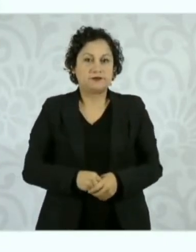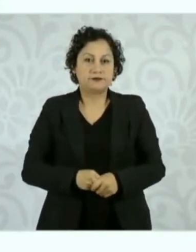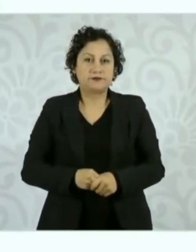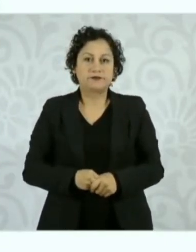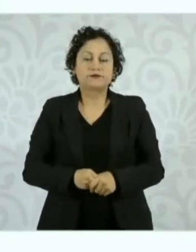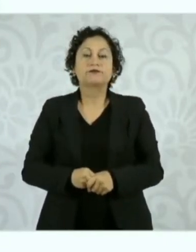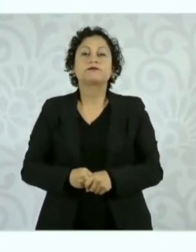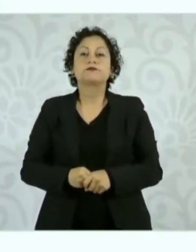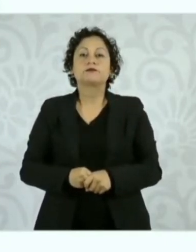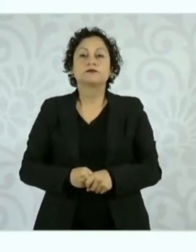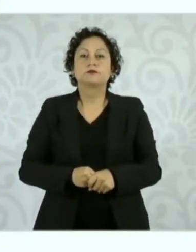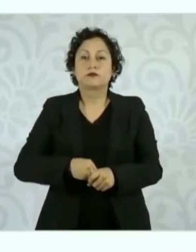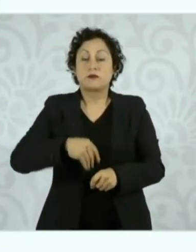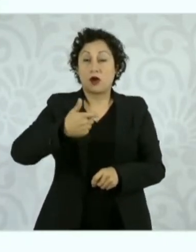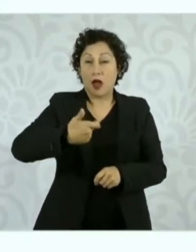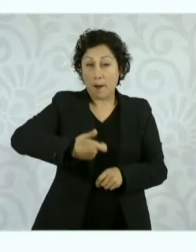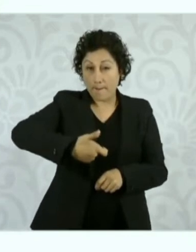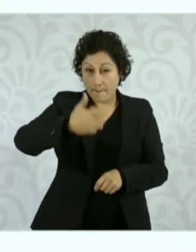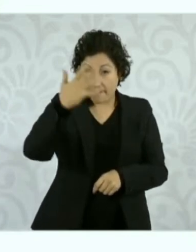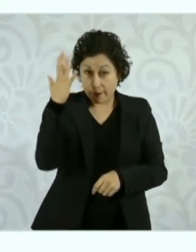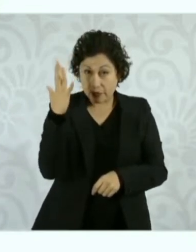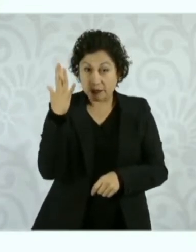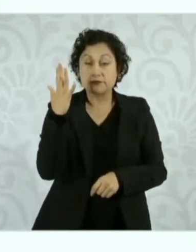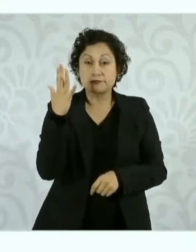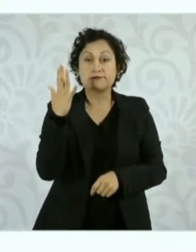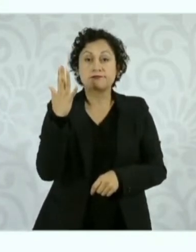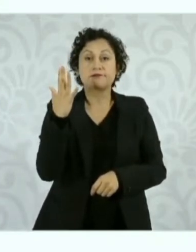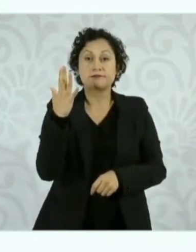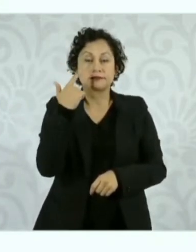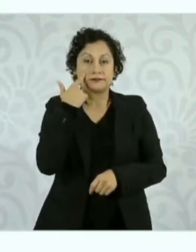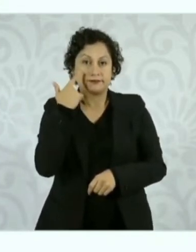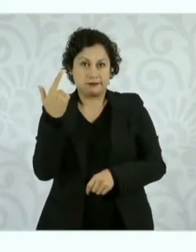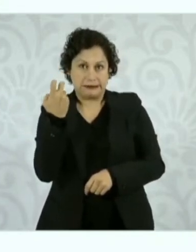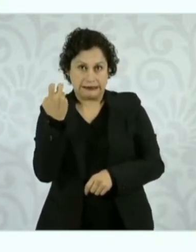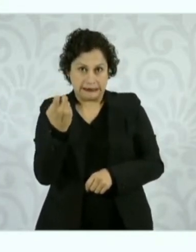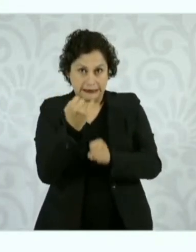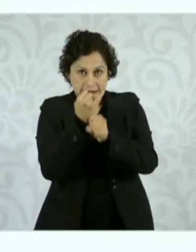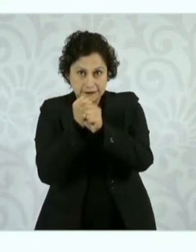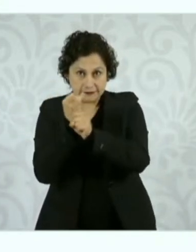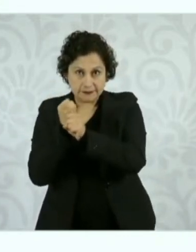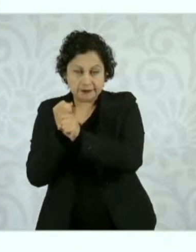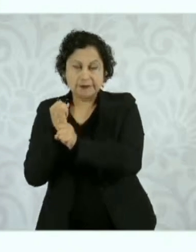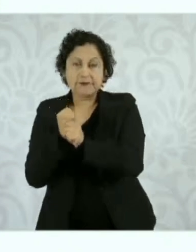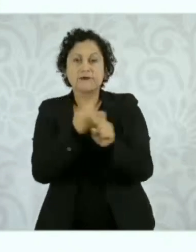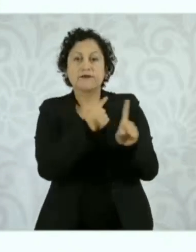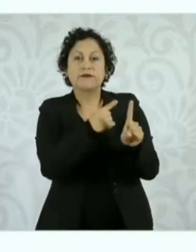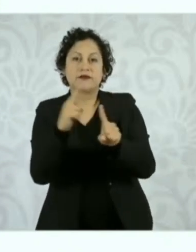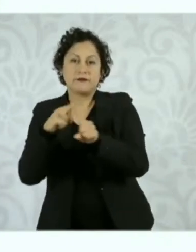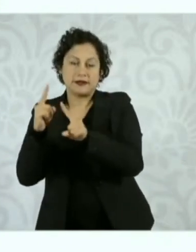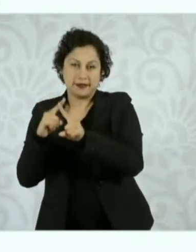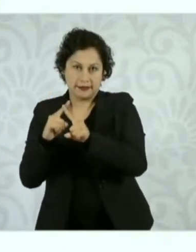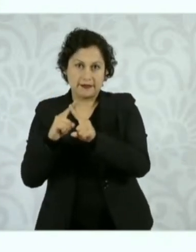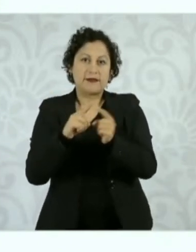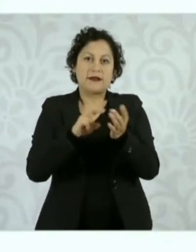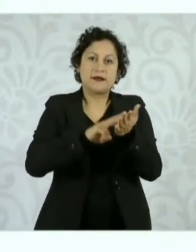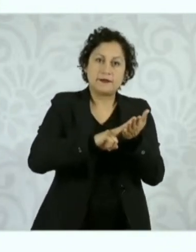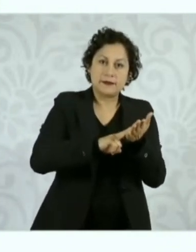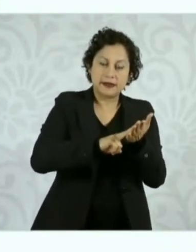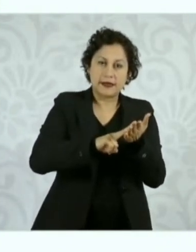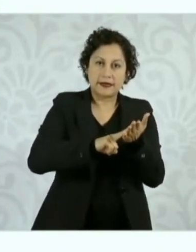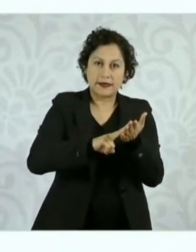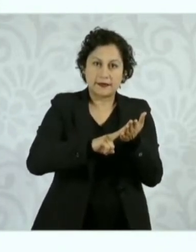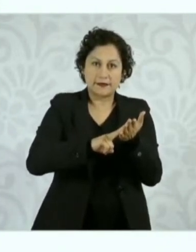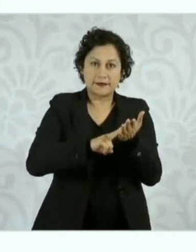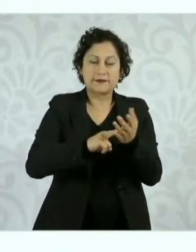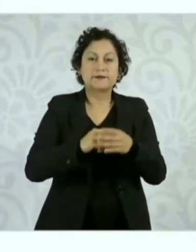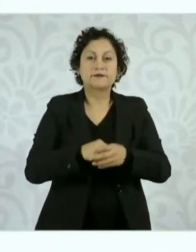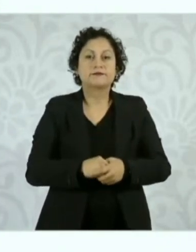Los precios más altos identificados en este monitoreo por tipo de combustible son en gasolina